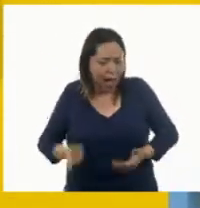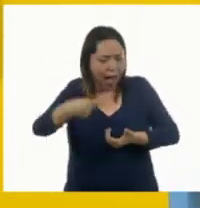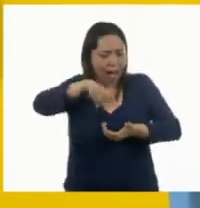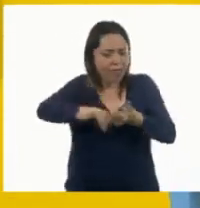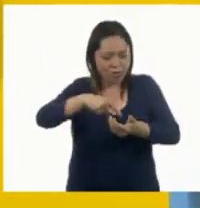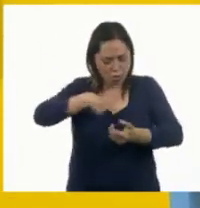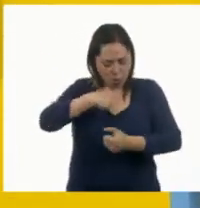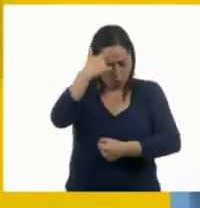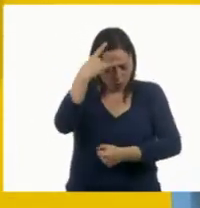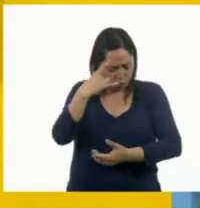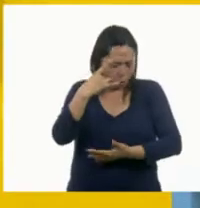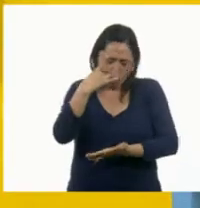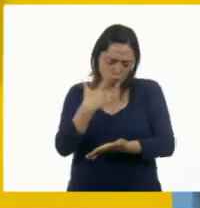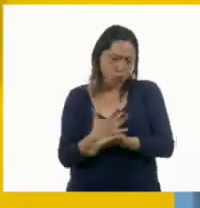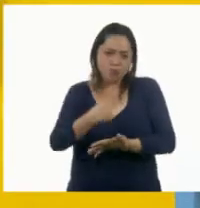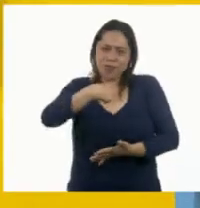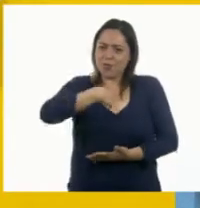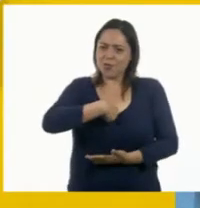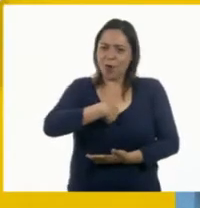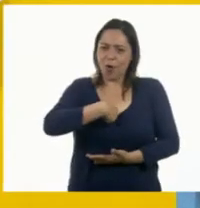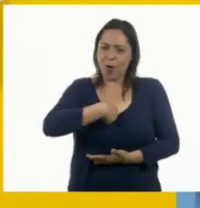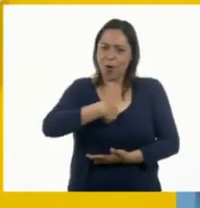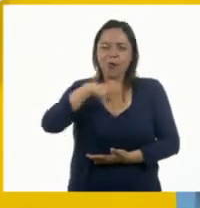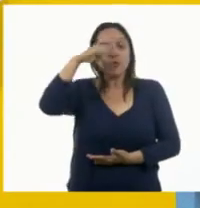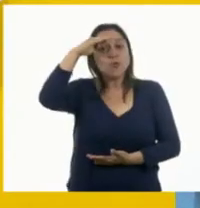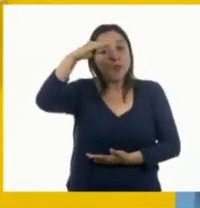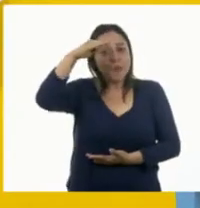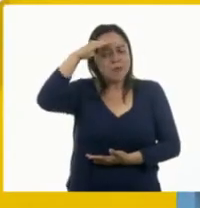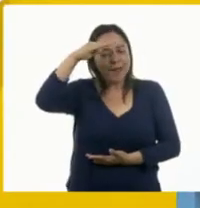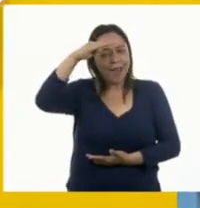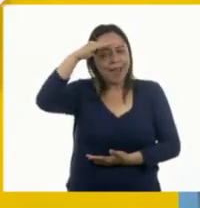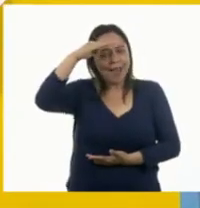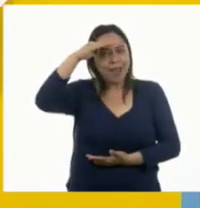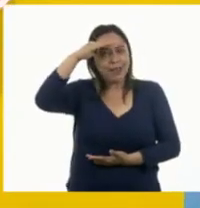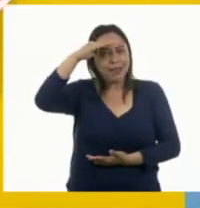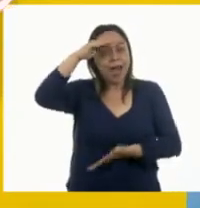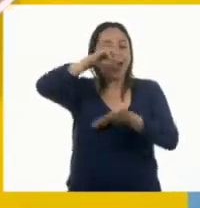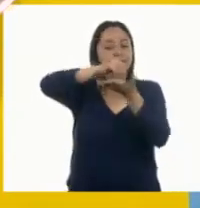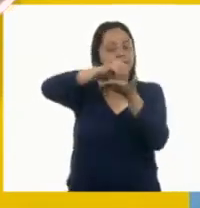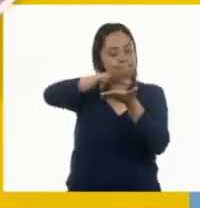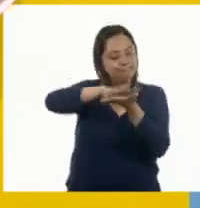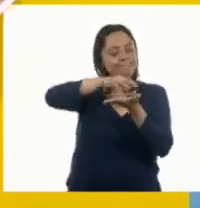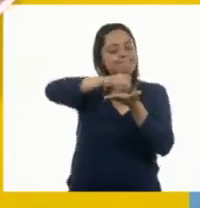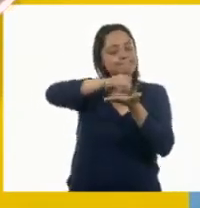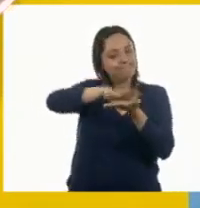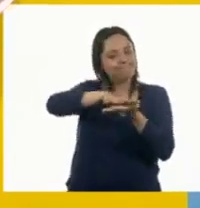Piénsalo con calma. Apúntalo que te venga a la mente en tu cuaderno.